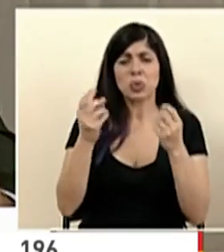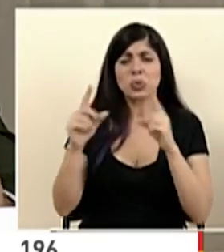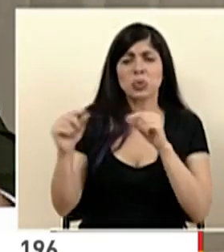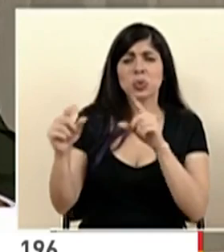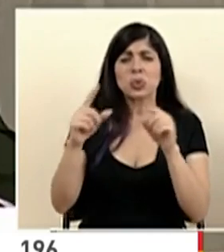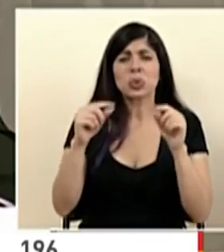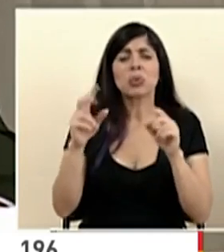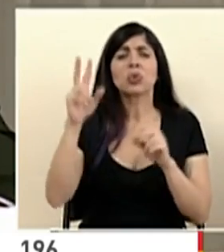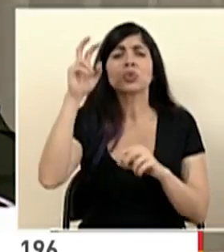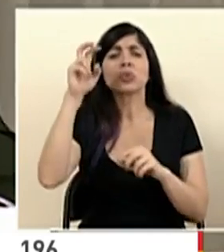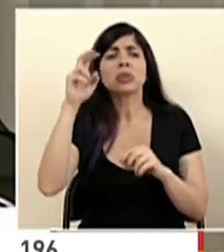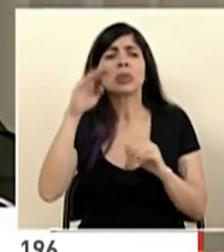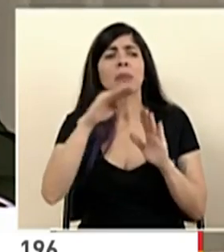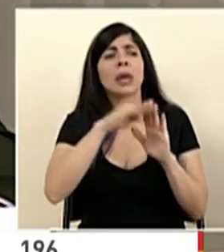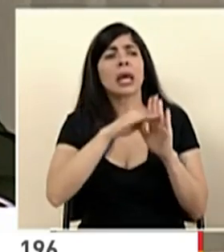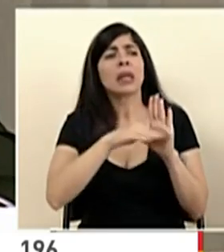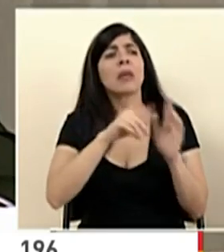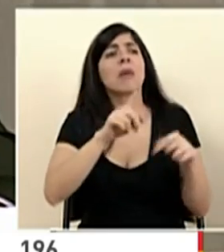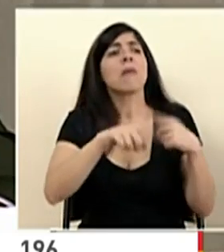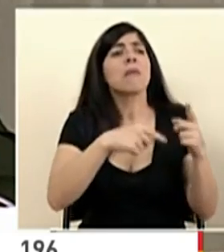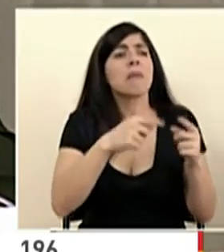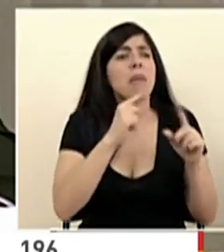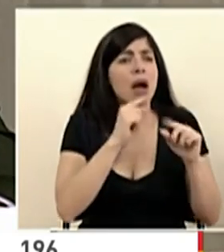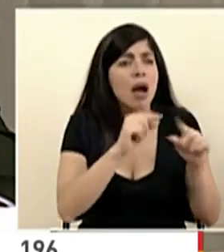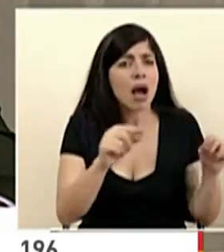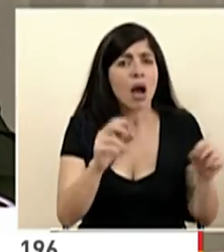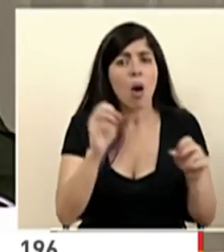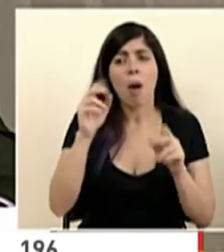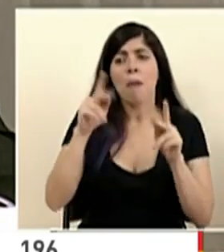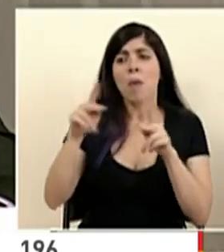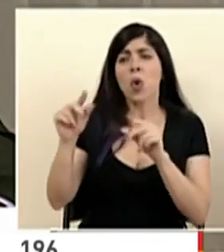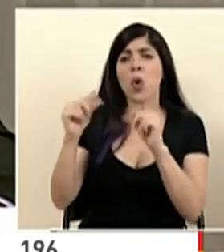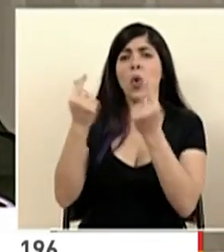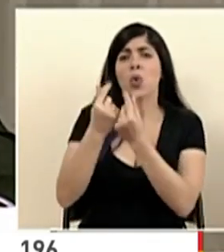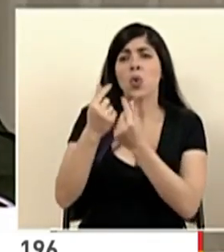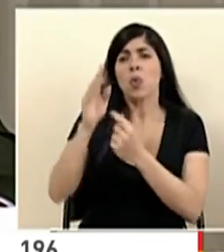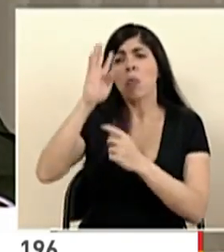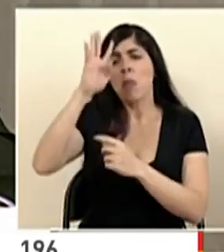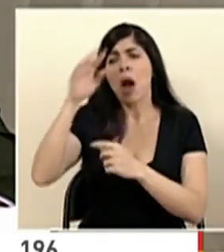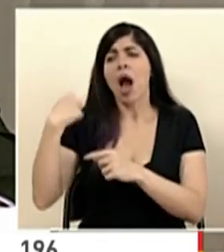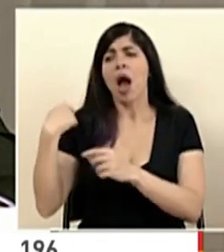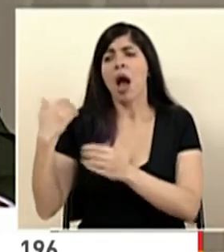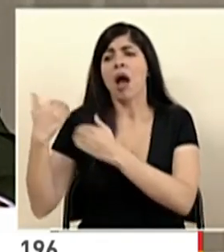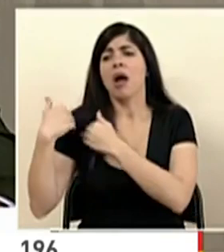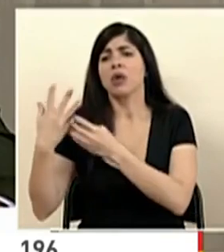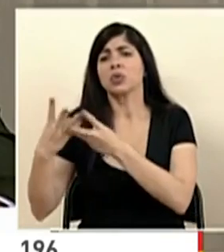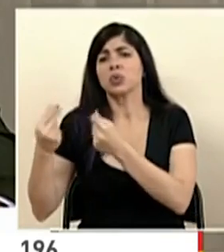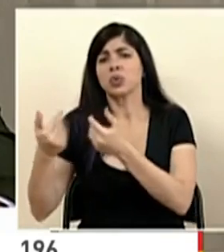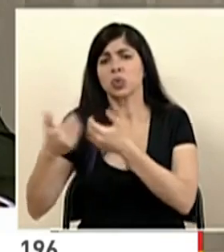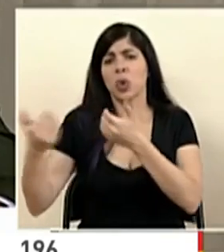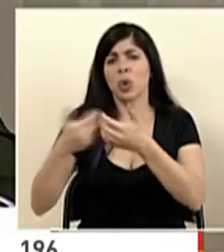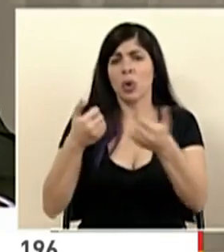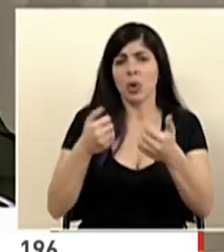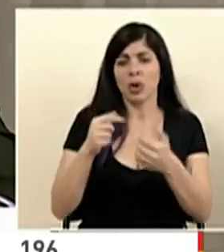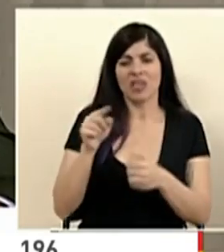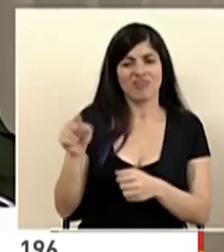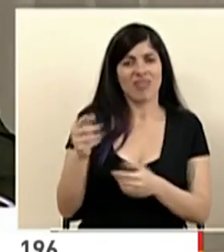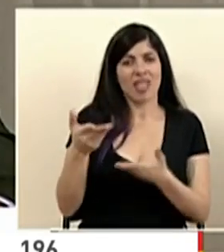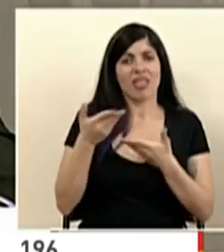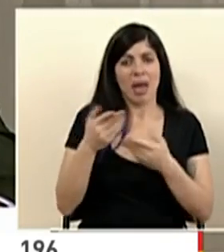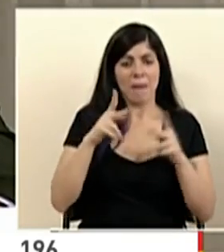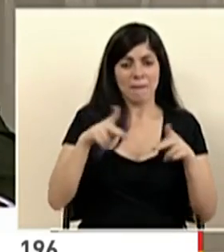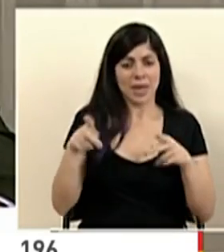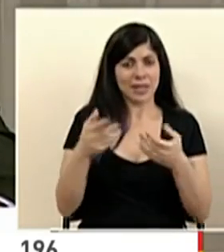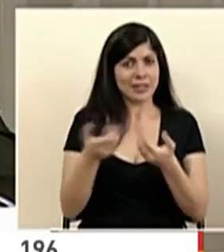presuntas medidas, presuntos grupos que de manera unilateral buscarían dar solución. Y eso genera